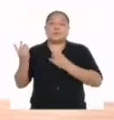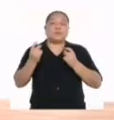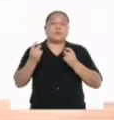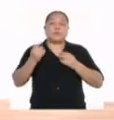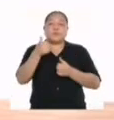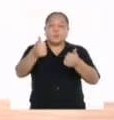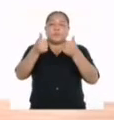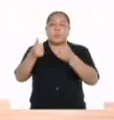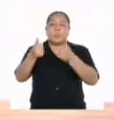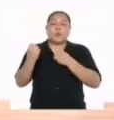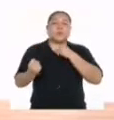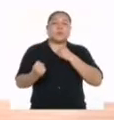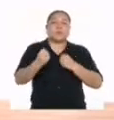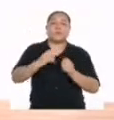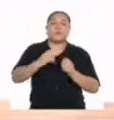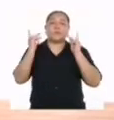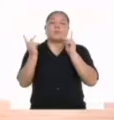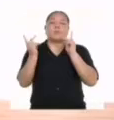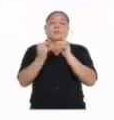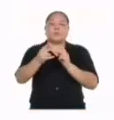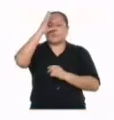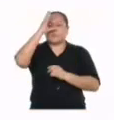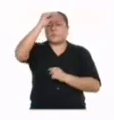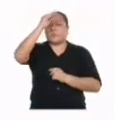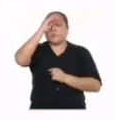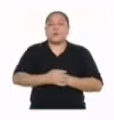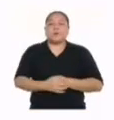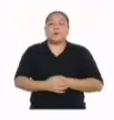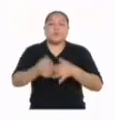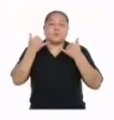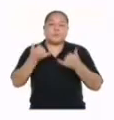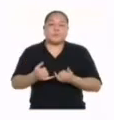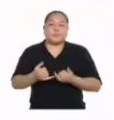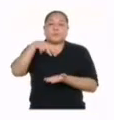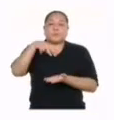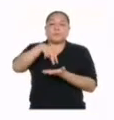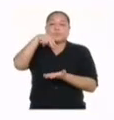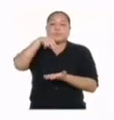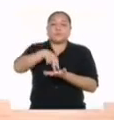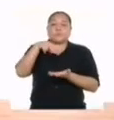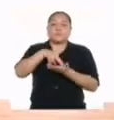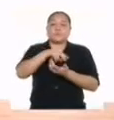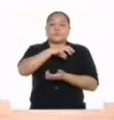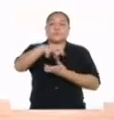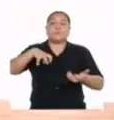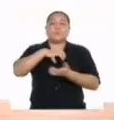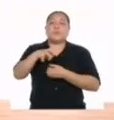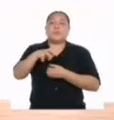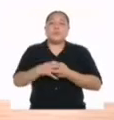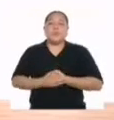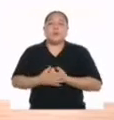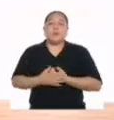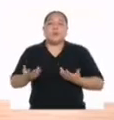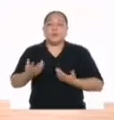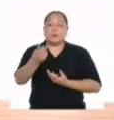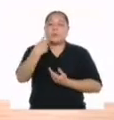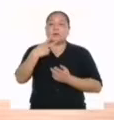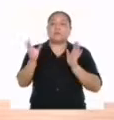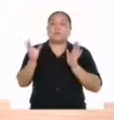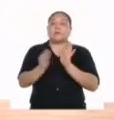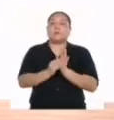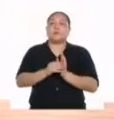vas bien, vas bien Perfecto chicos, ahora vamos a realizar saltos combinados Me siguen,